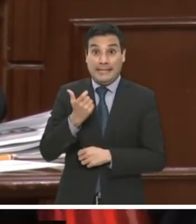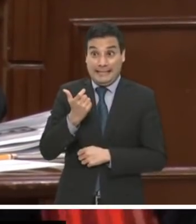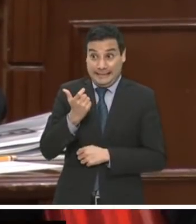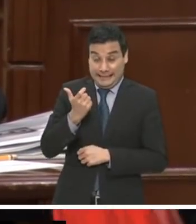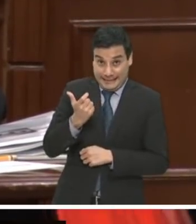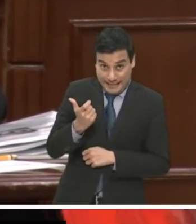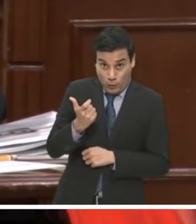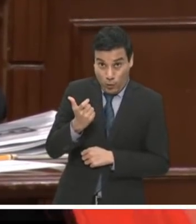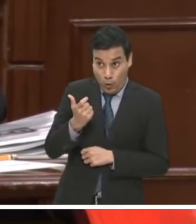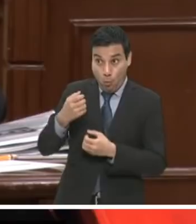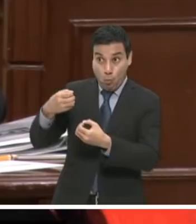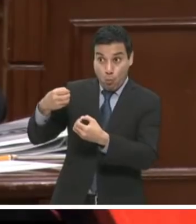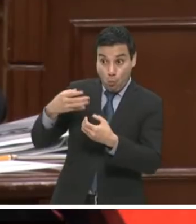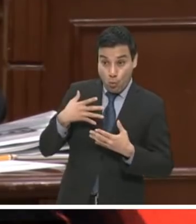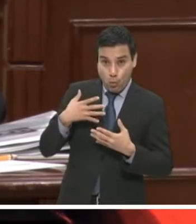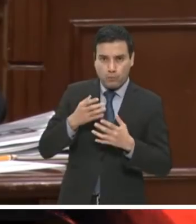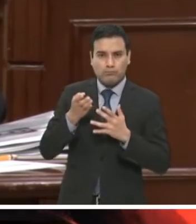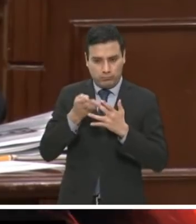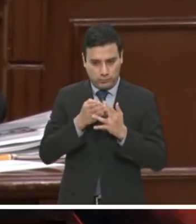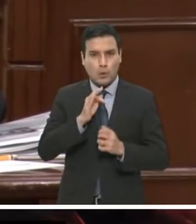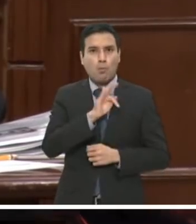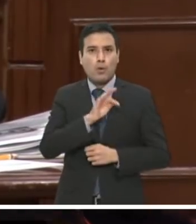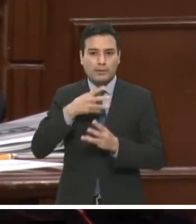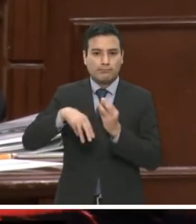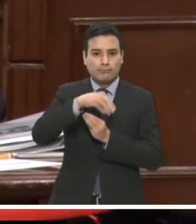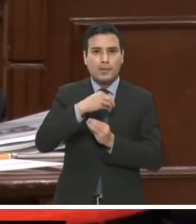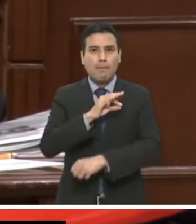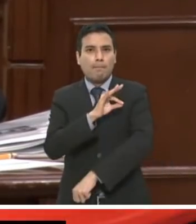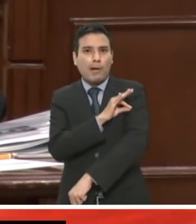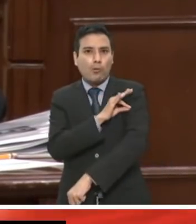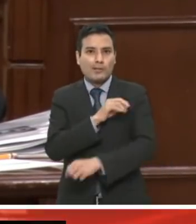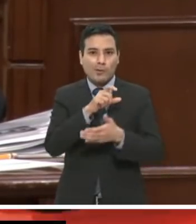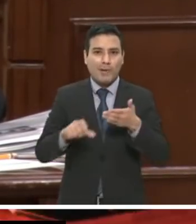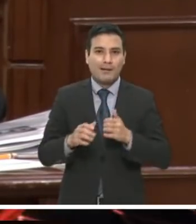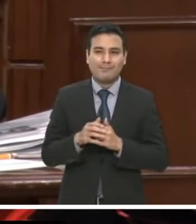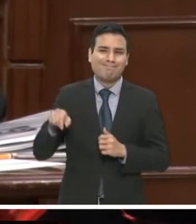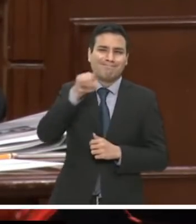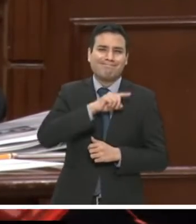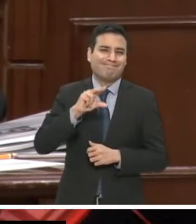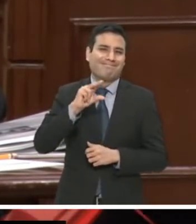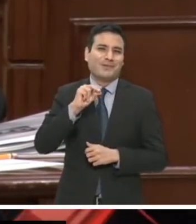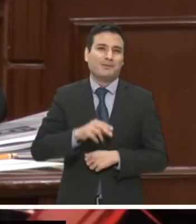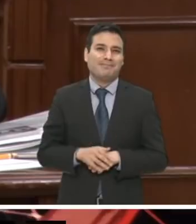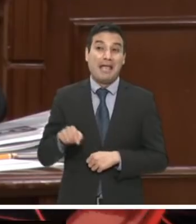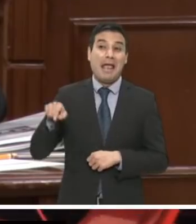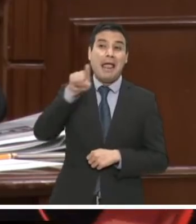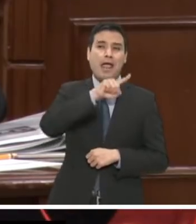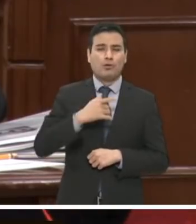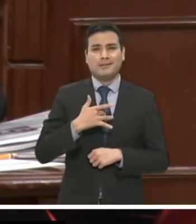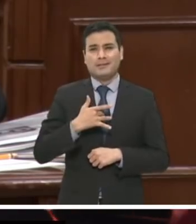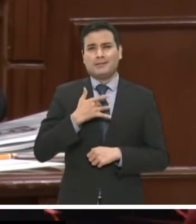fuera destinado a las vacunas, pero no lo hicieron. Se sintieron como siempre, los todos